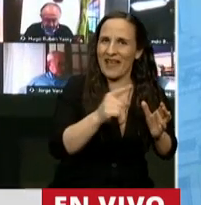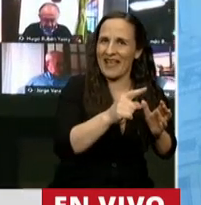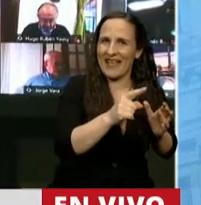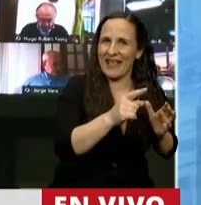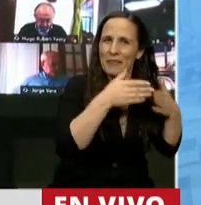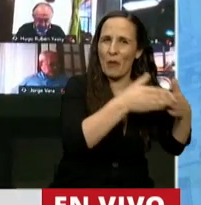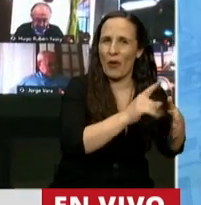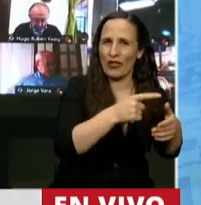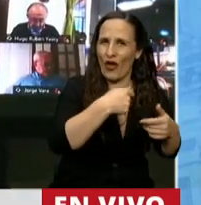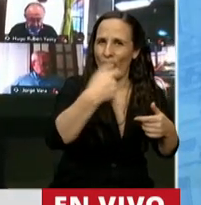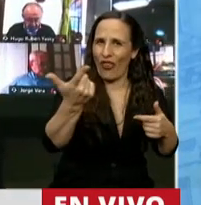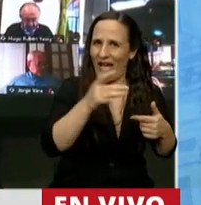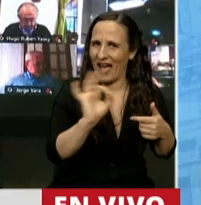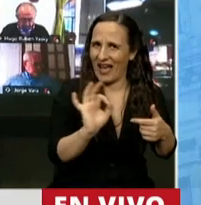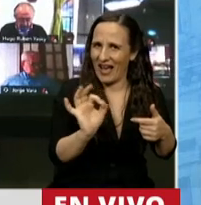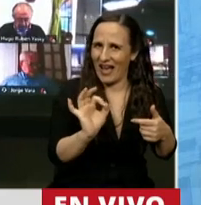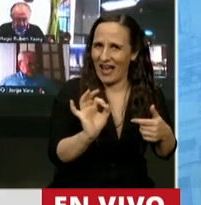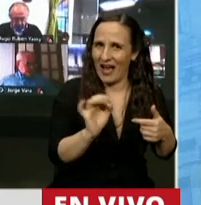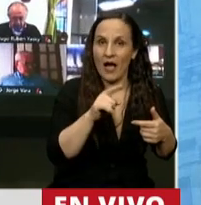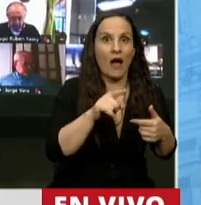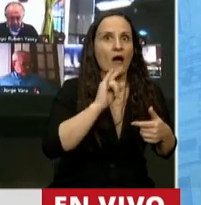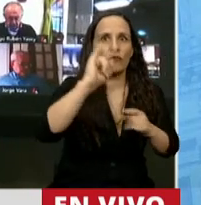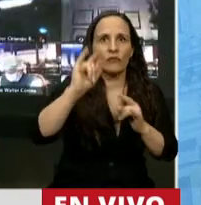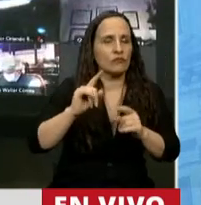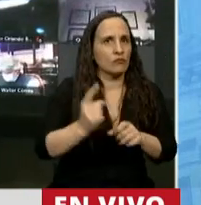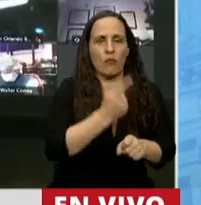y les impedía ser puertos.